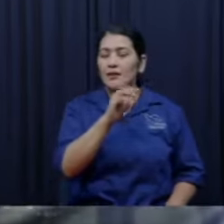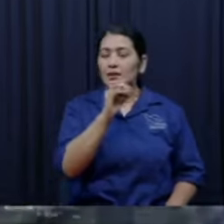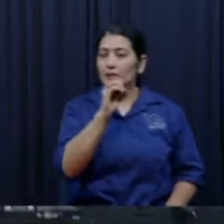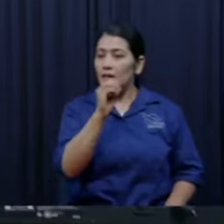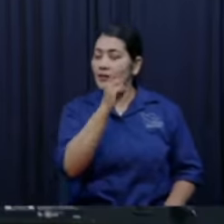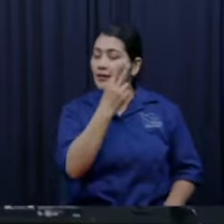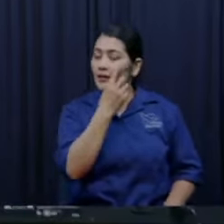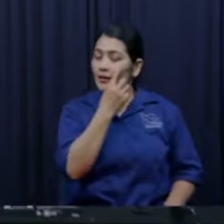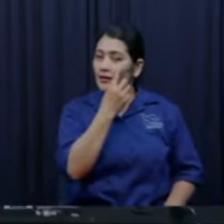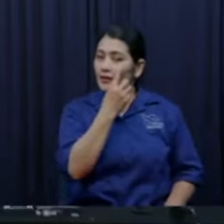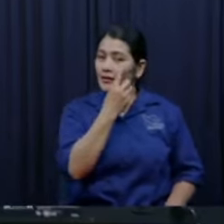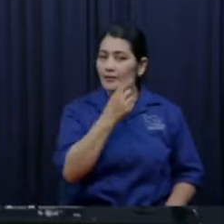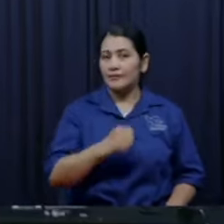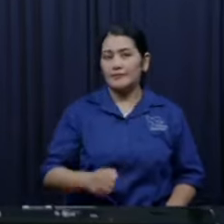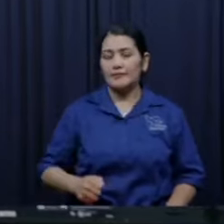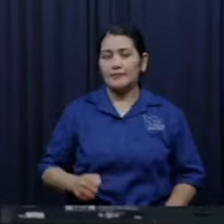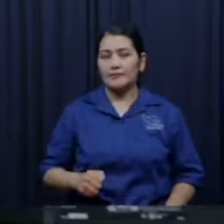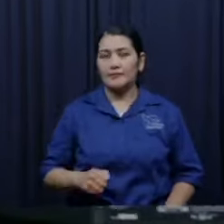así